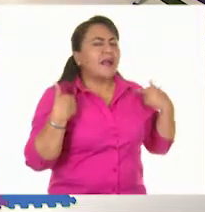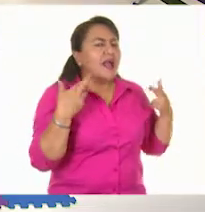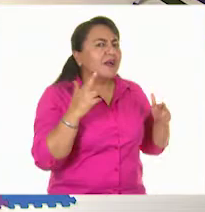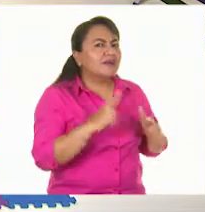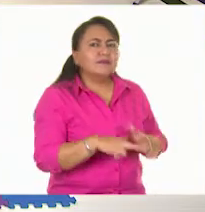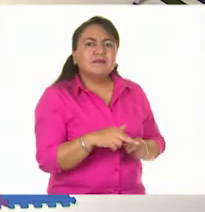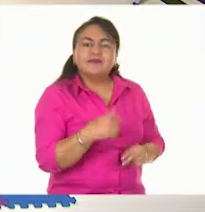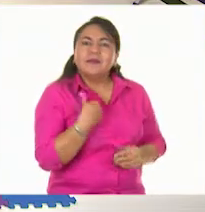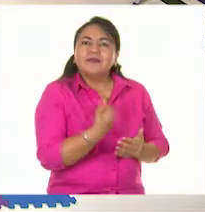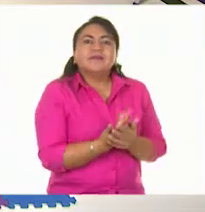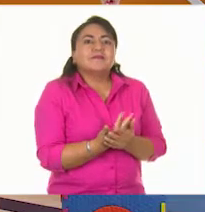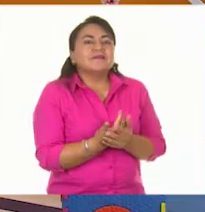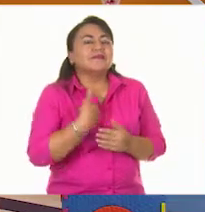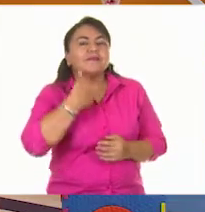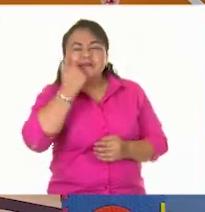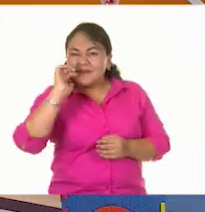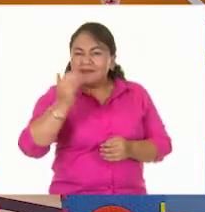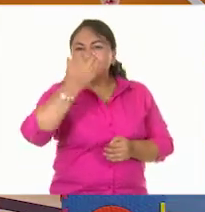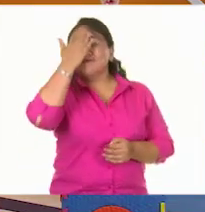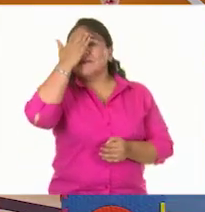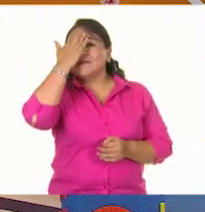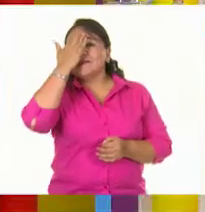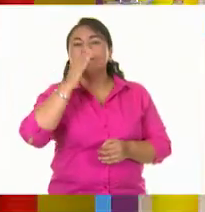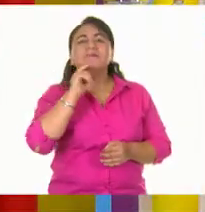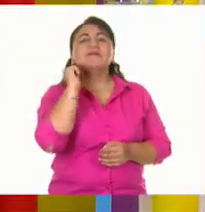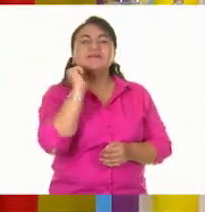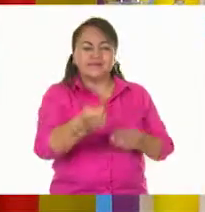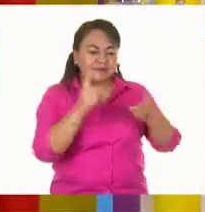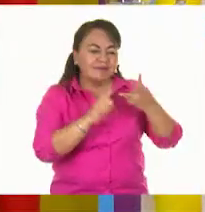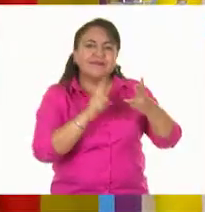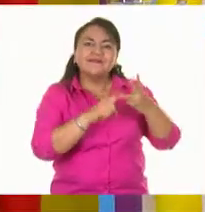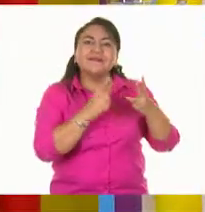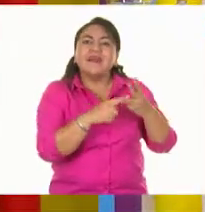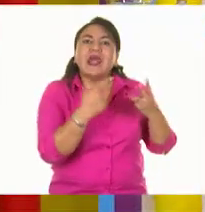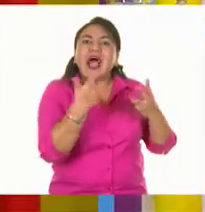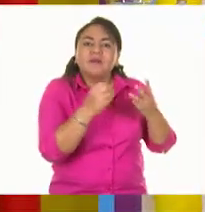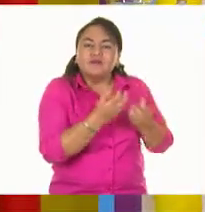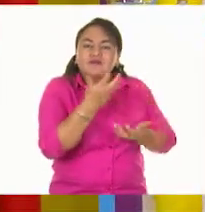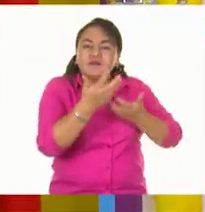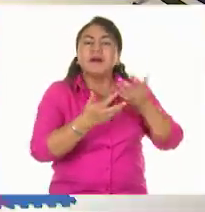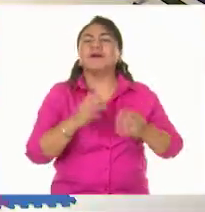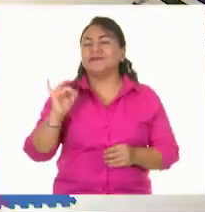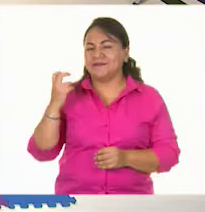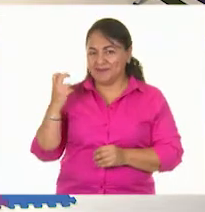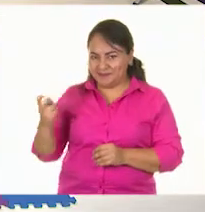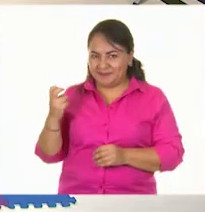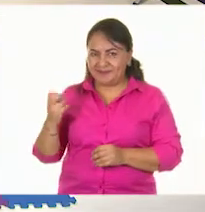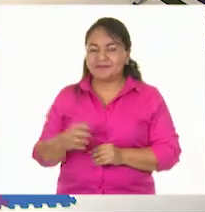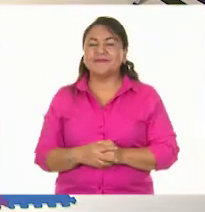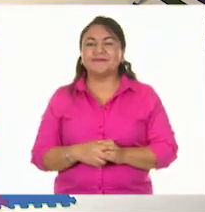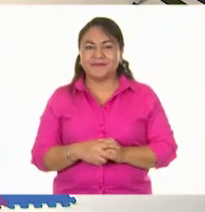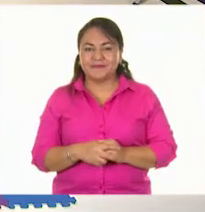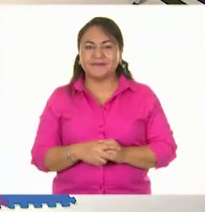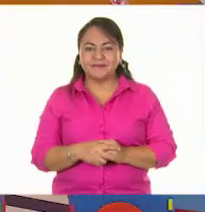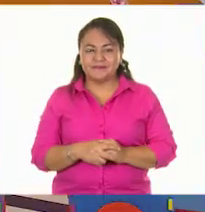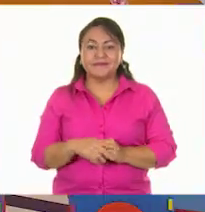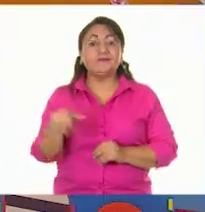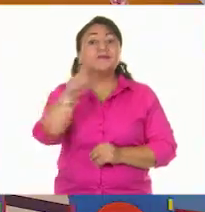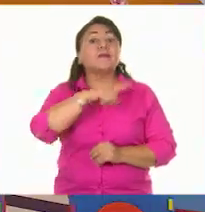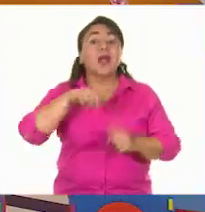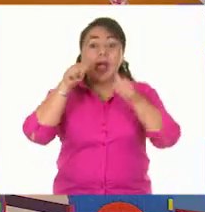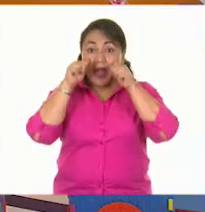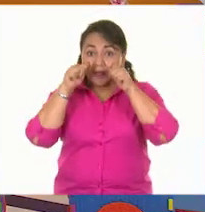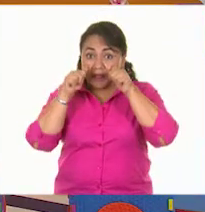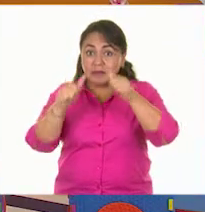no puedo esperar para conocer acerca de los gaseosos! ¡Exactamente! Vamos a poner mucha